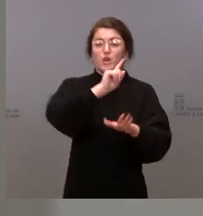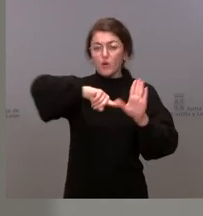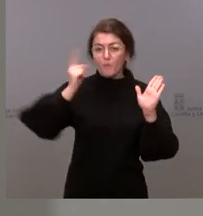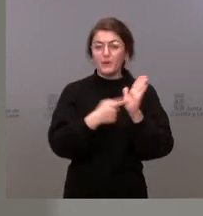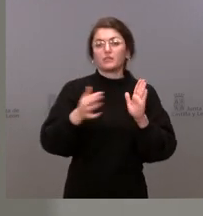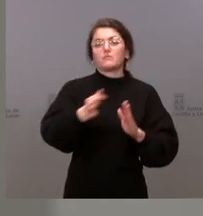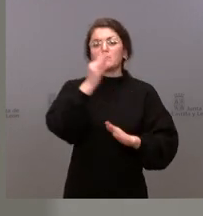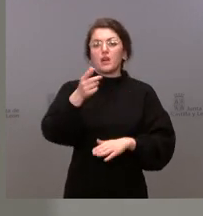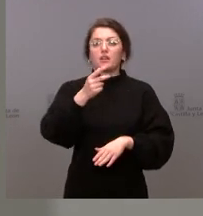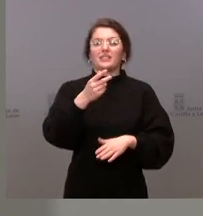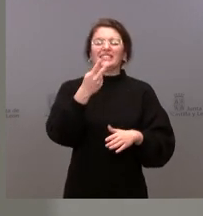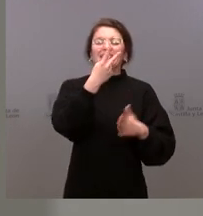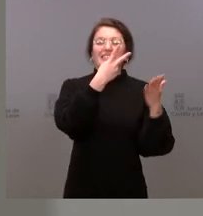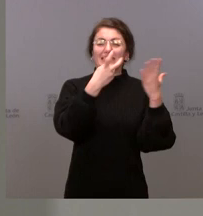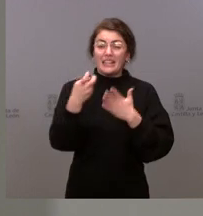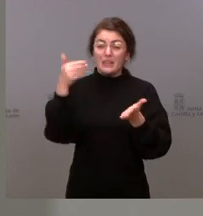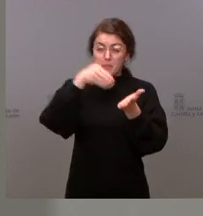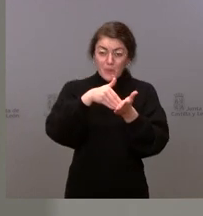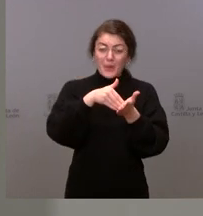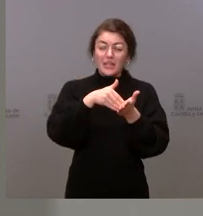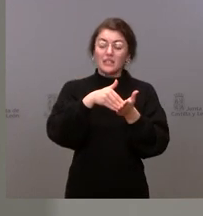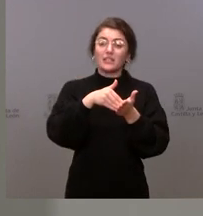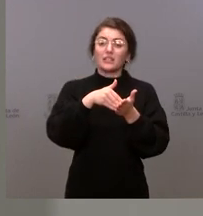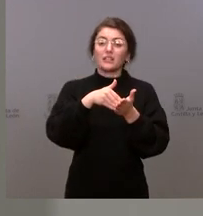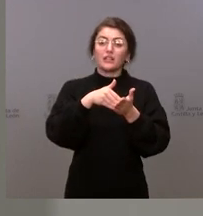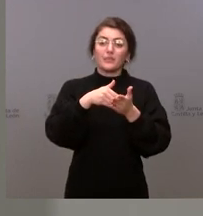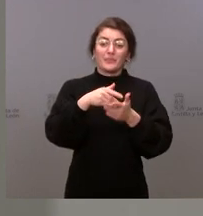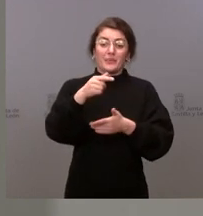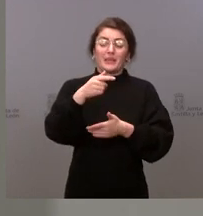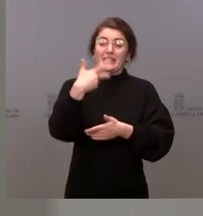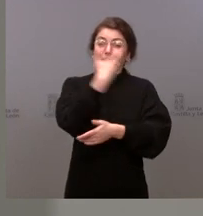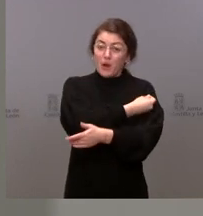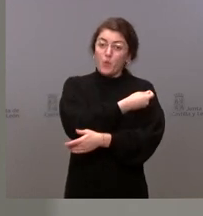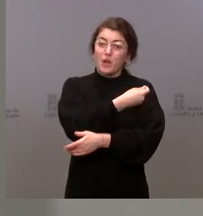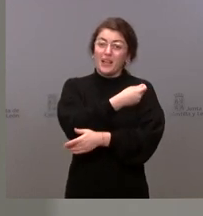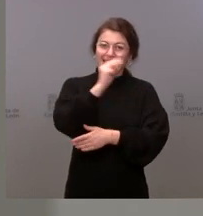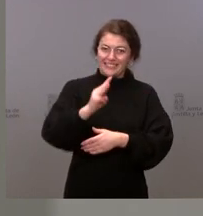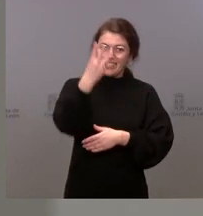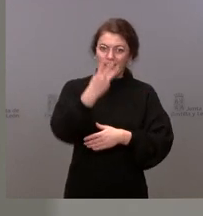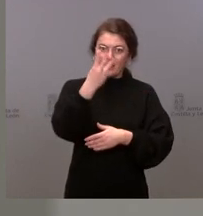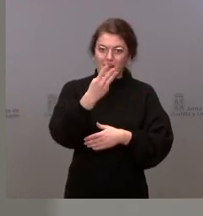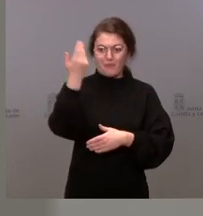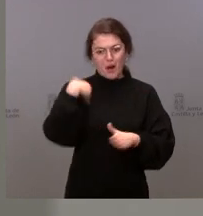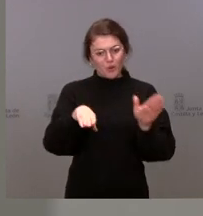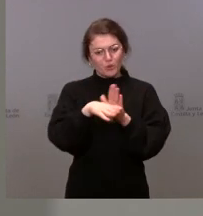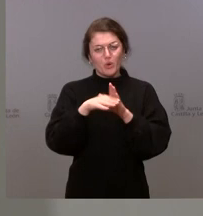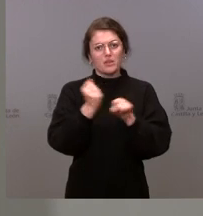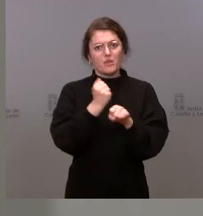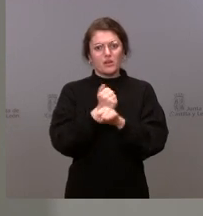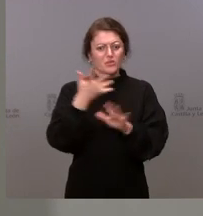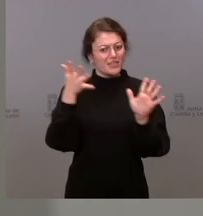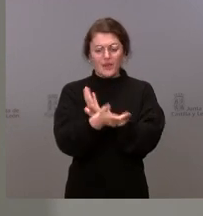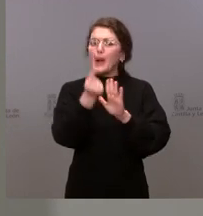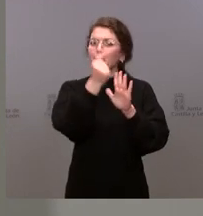refuerzo y una inmensa serie de medidas y de trabajo. Por tanto, se están tomando las medidas que